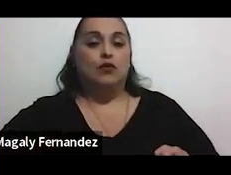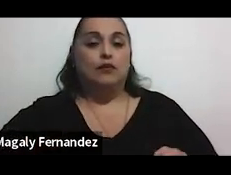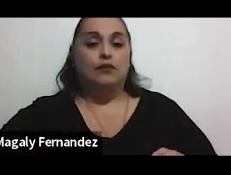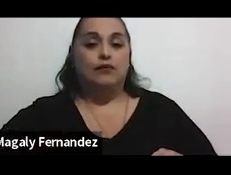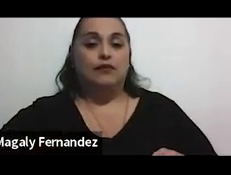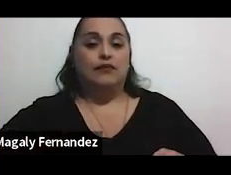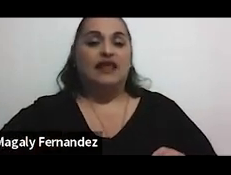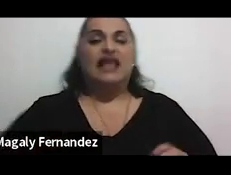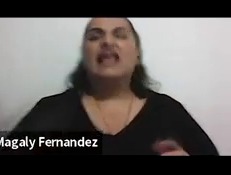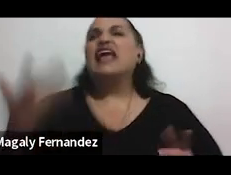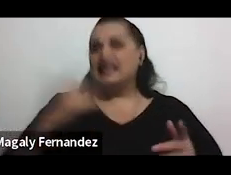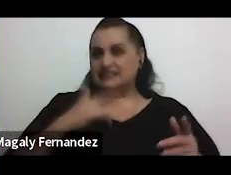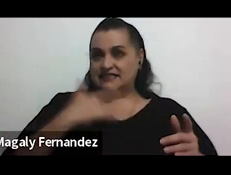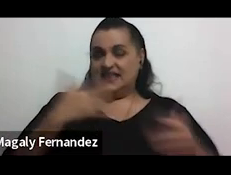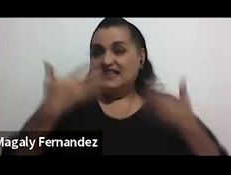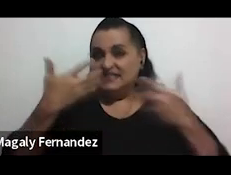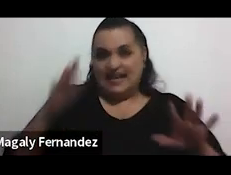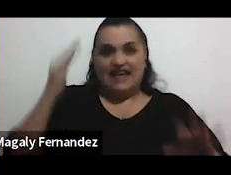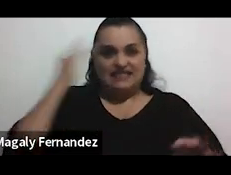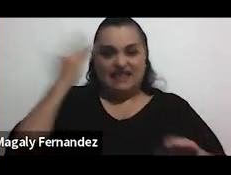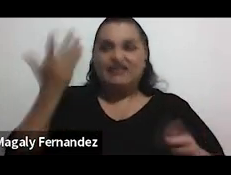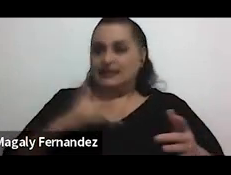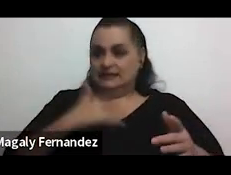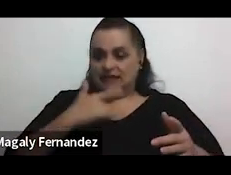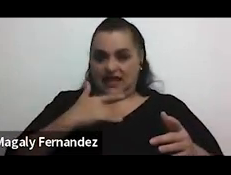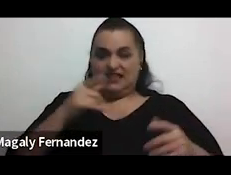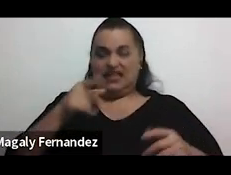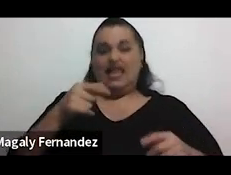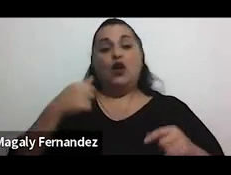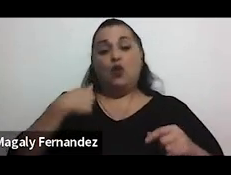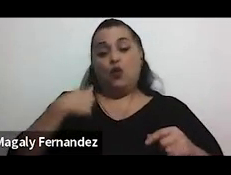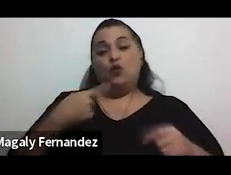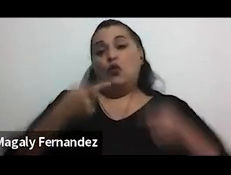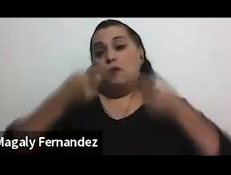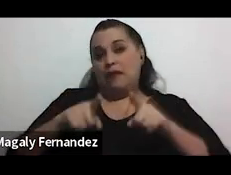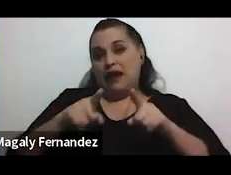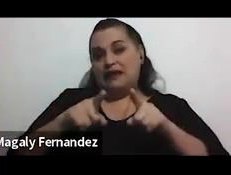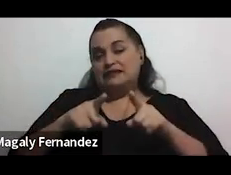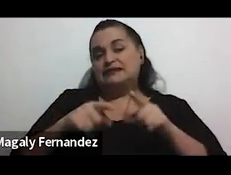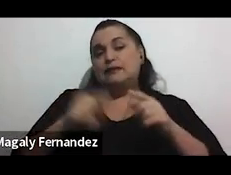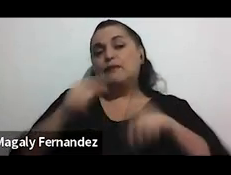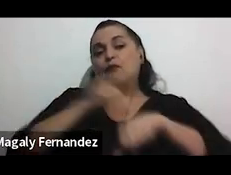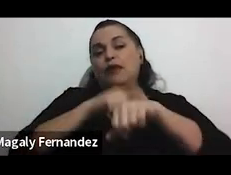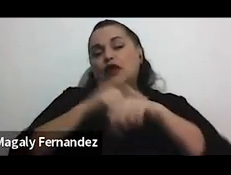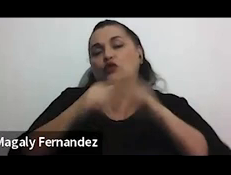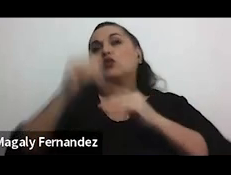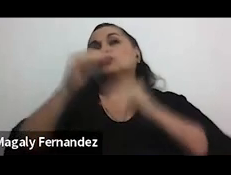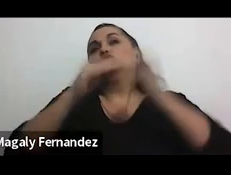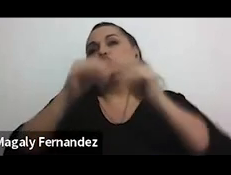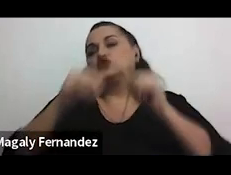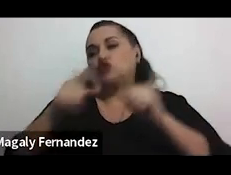cuando, o ya se sabe qué se va a sentir cuando una atraviesa por una construcción, por ejemplo.